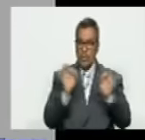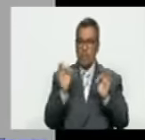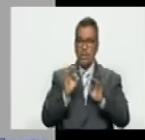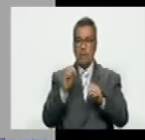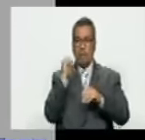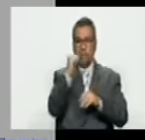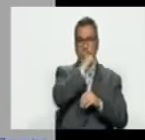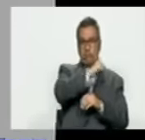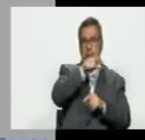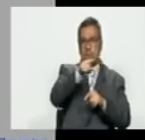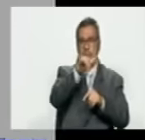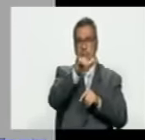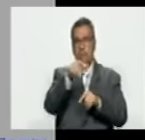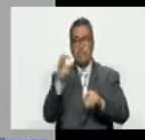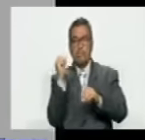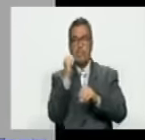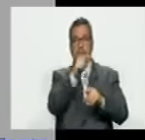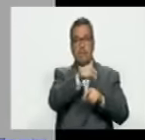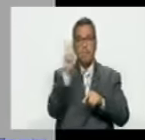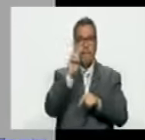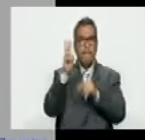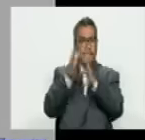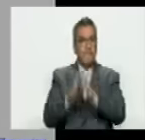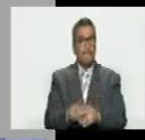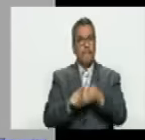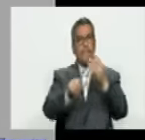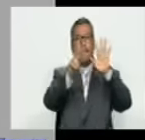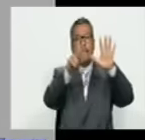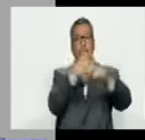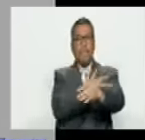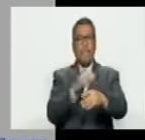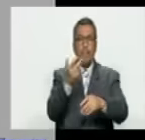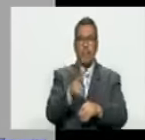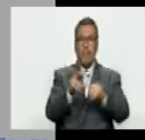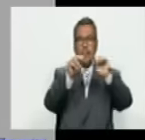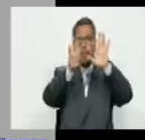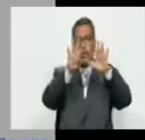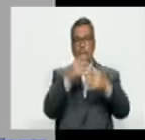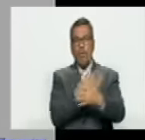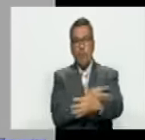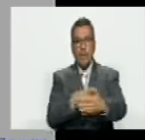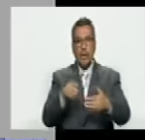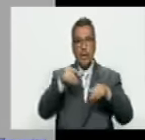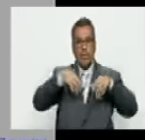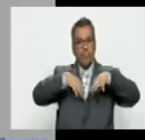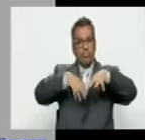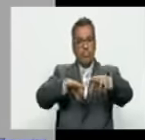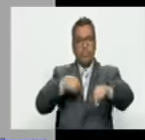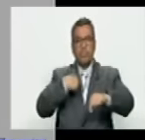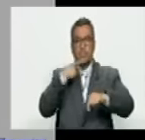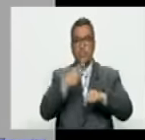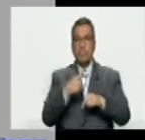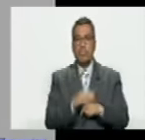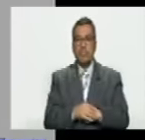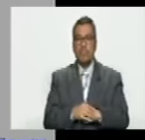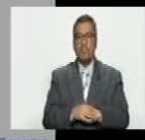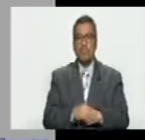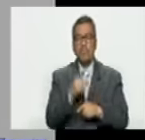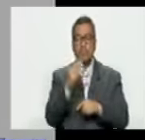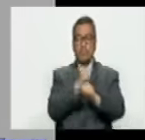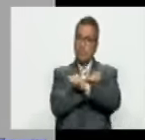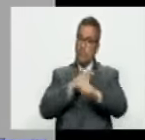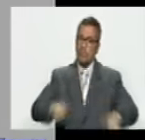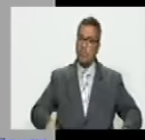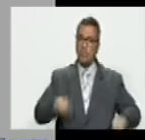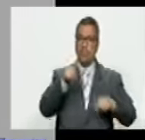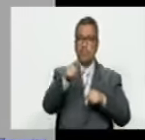están matando entre ellos ahí hay siete millones de ocho millones vamos a nueve millones de migrantes dicen ellos y es imposible